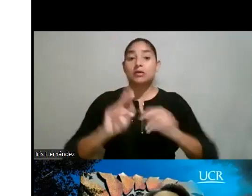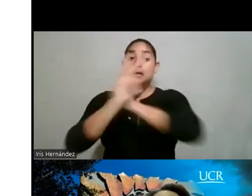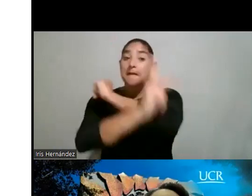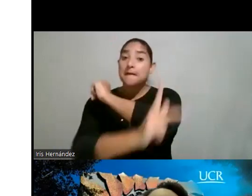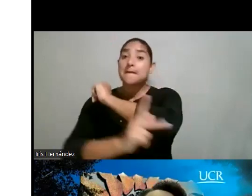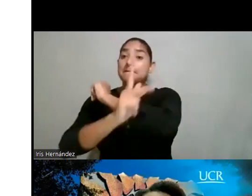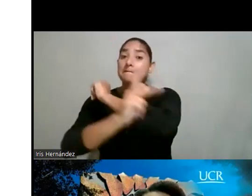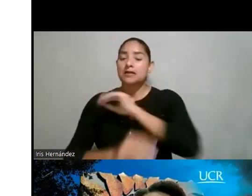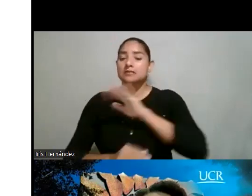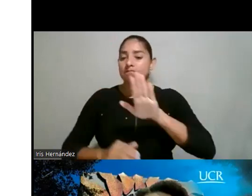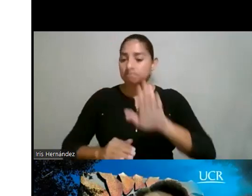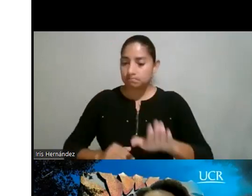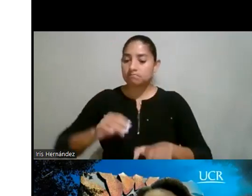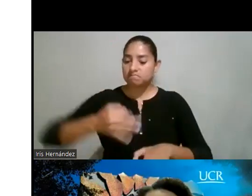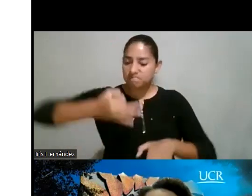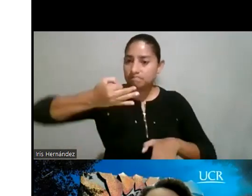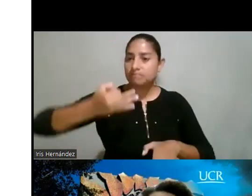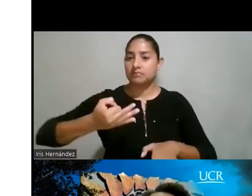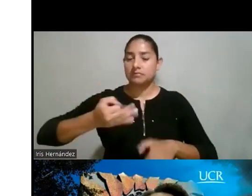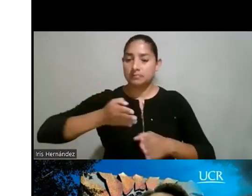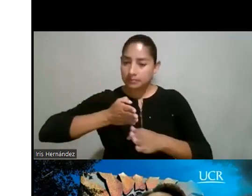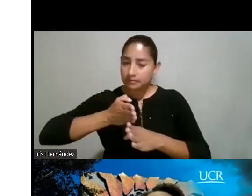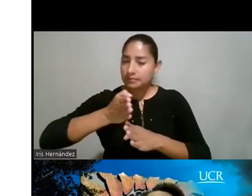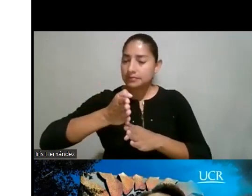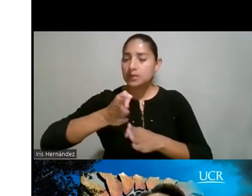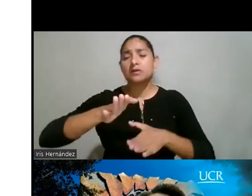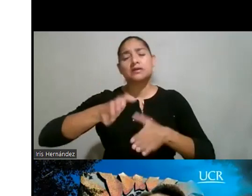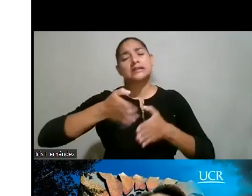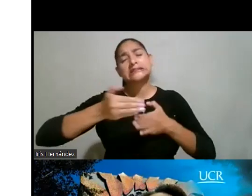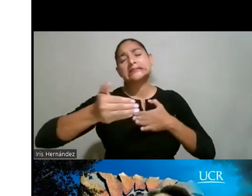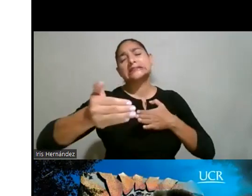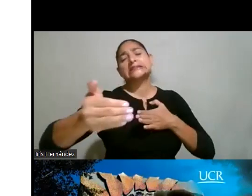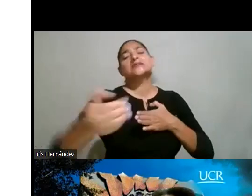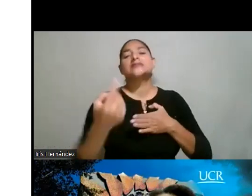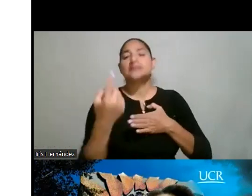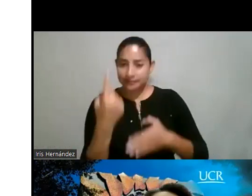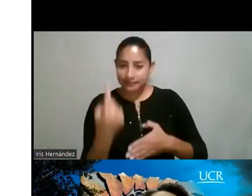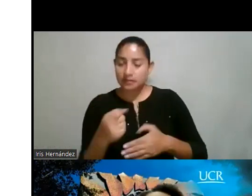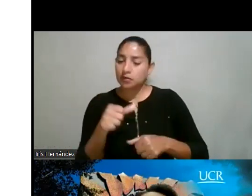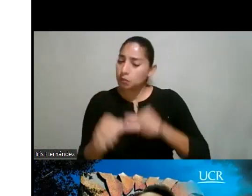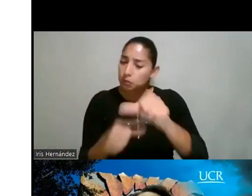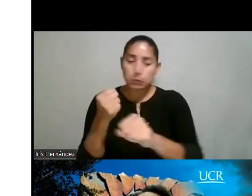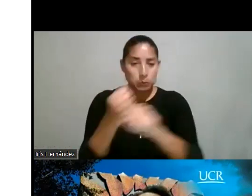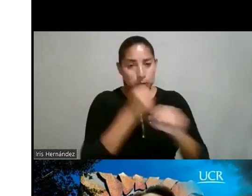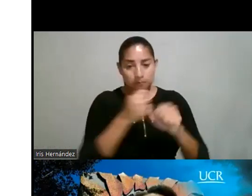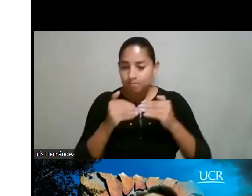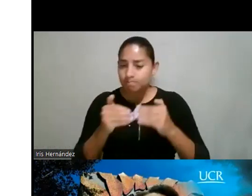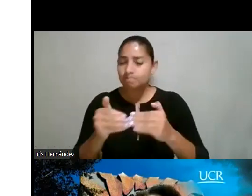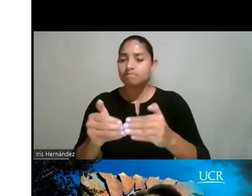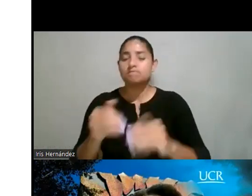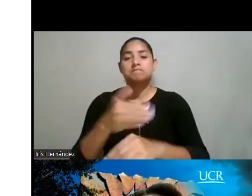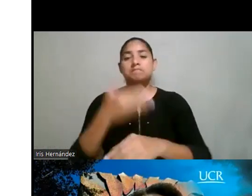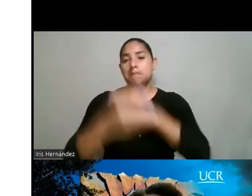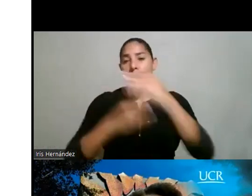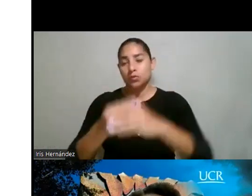Estamos dando pasos firmes, ¿verdad? En esta línea, pero el camino todavía es largo. Hay que seguir trabajando para asegurarnos un mejor mundo